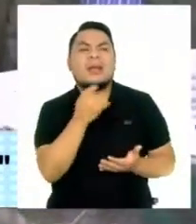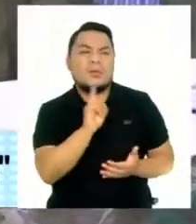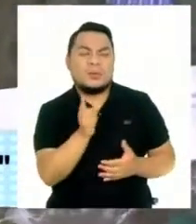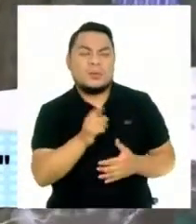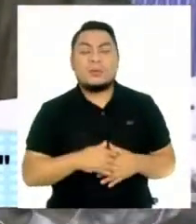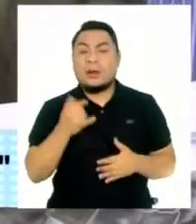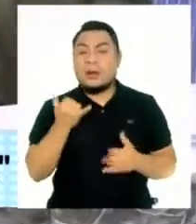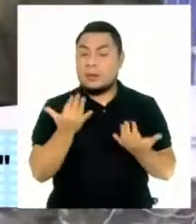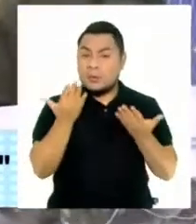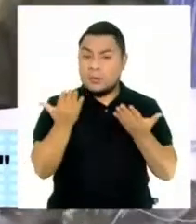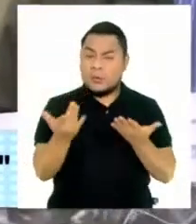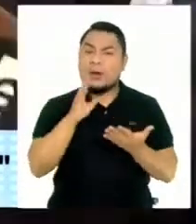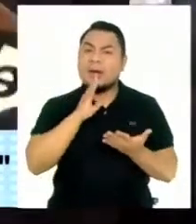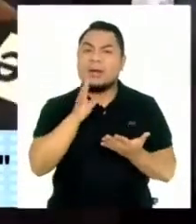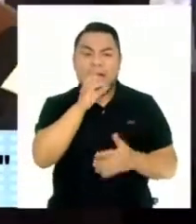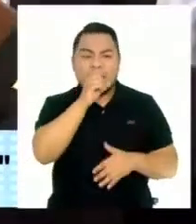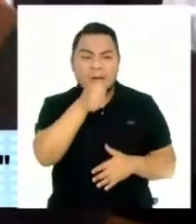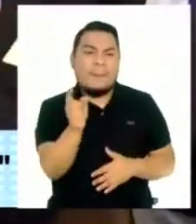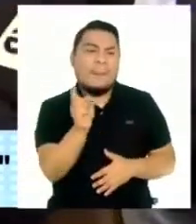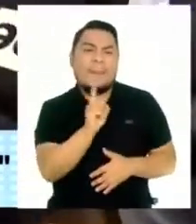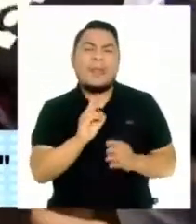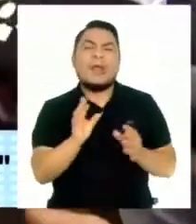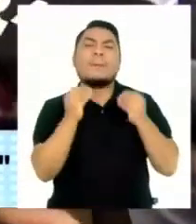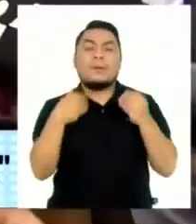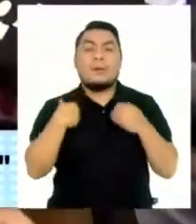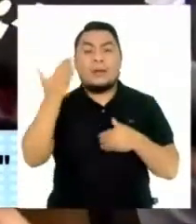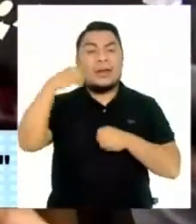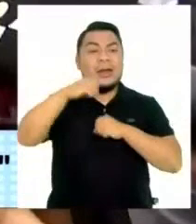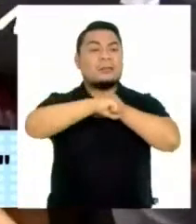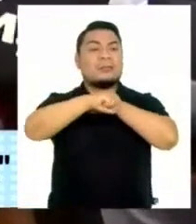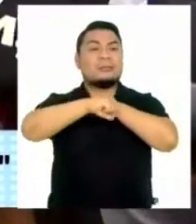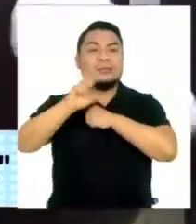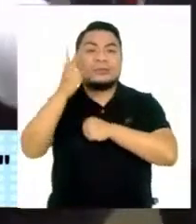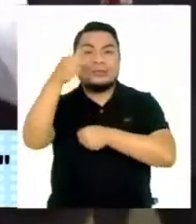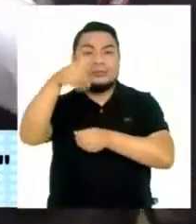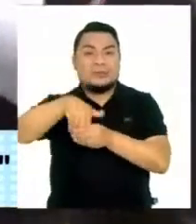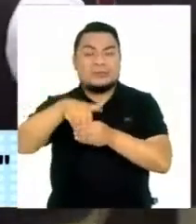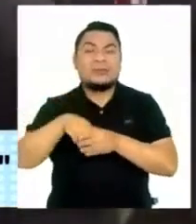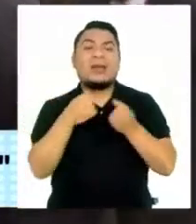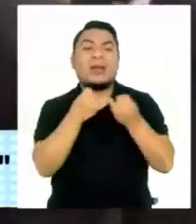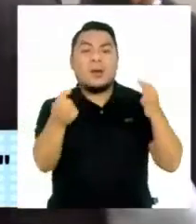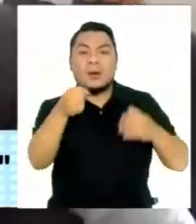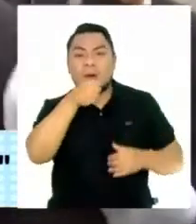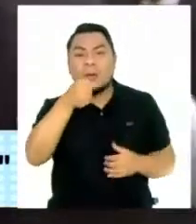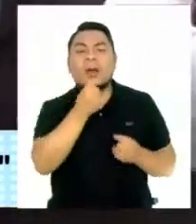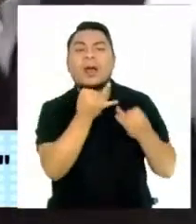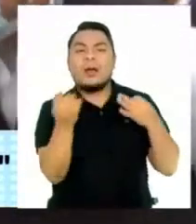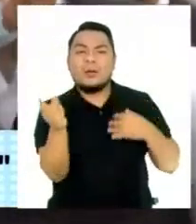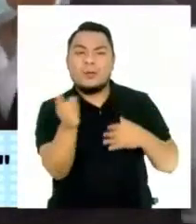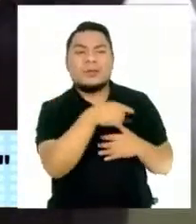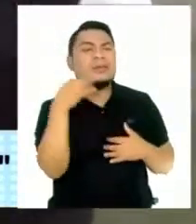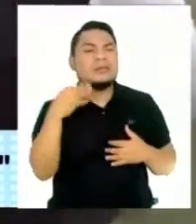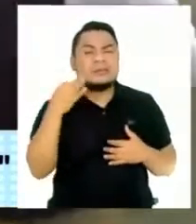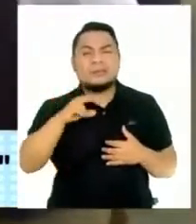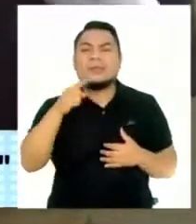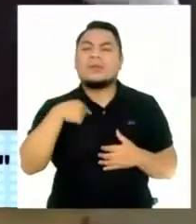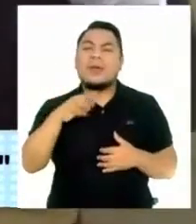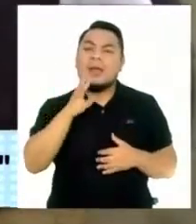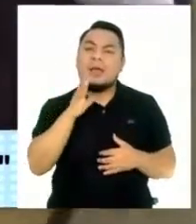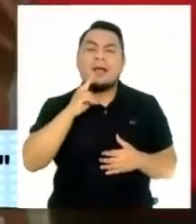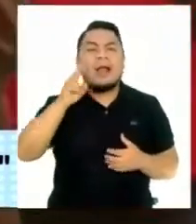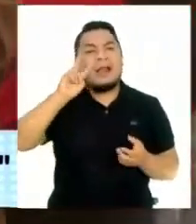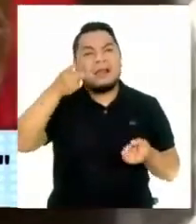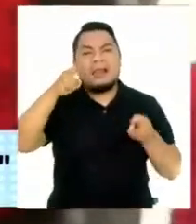Refirió también que evitó declarar a la prensa por considerar que durante la campaña de segunda vuelta, algunos medios de comunicación tergiversaron sus